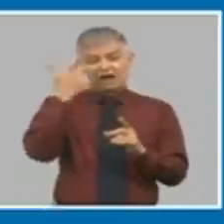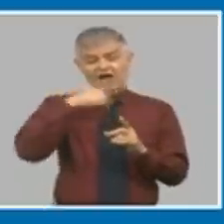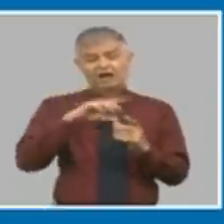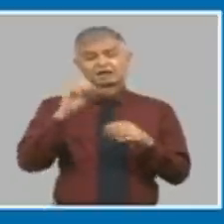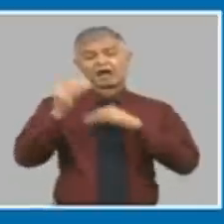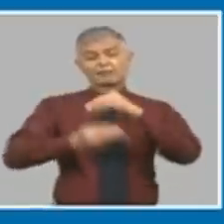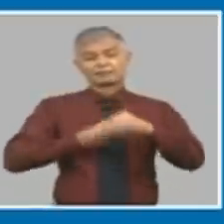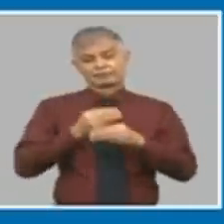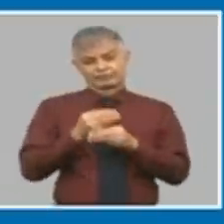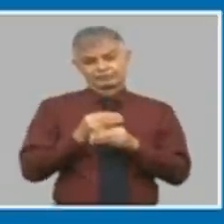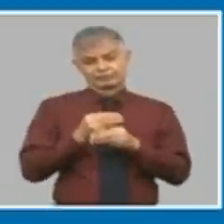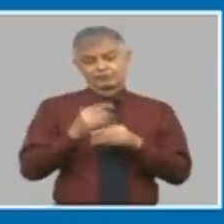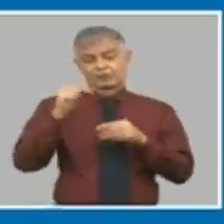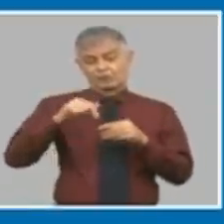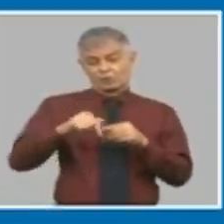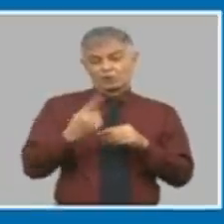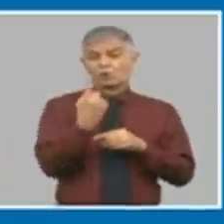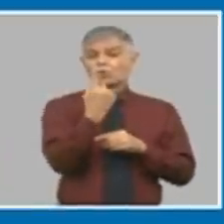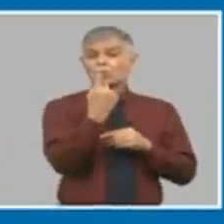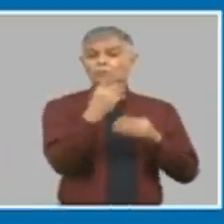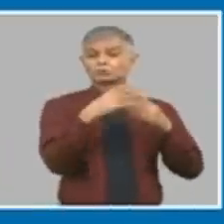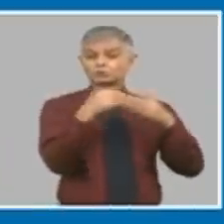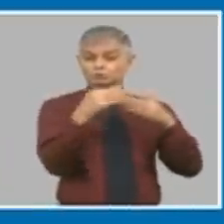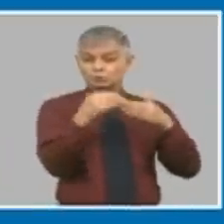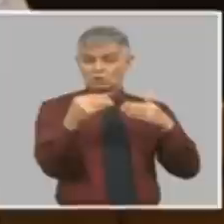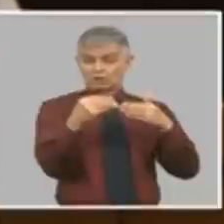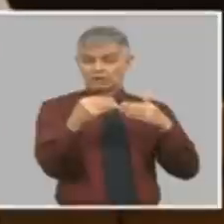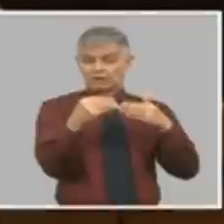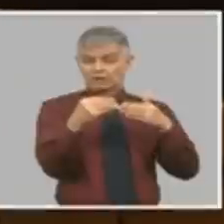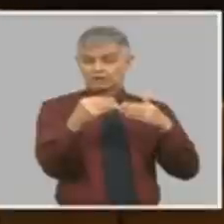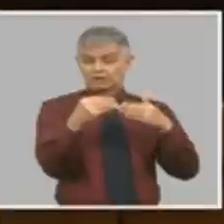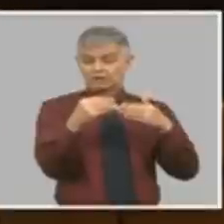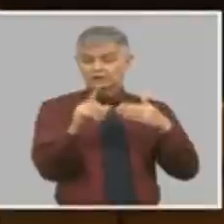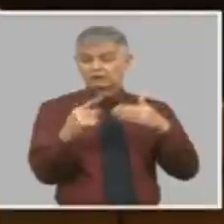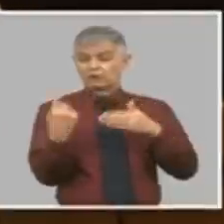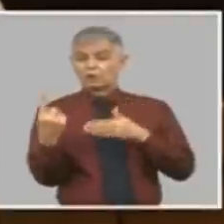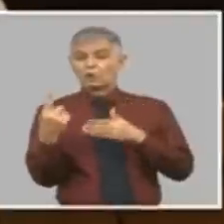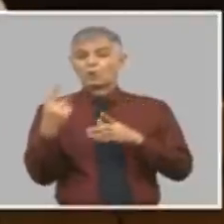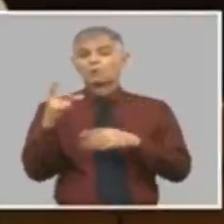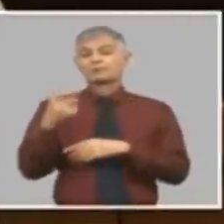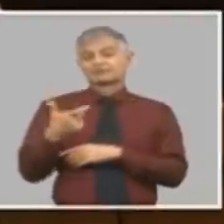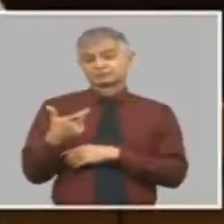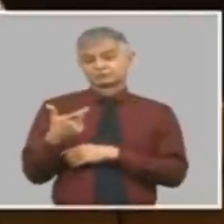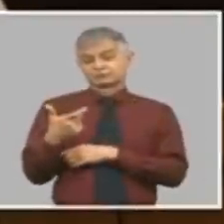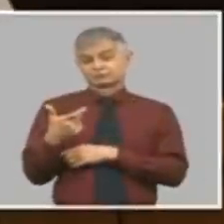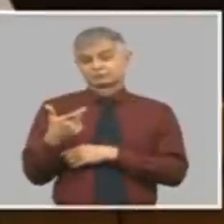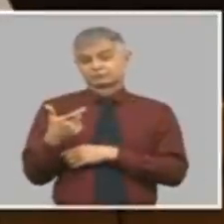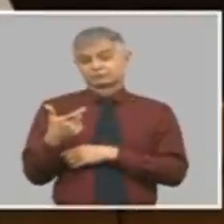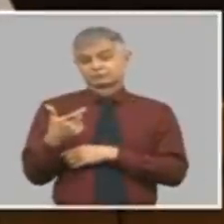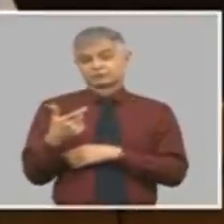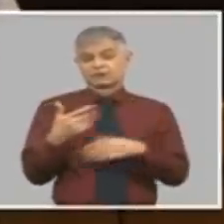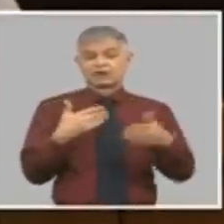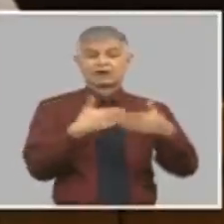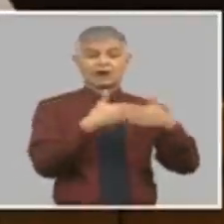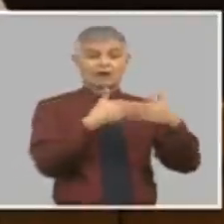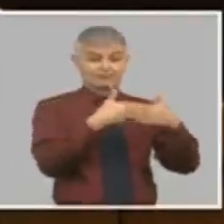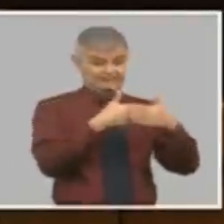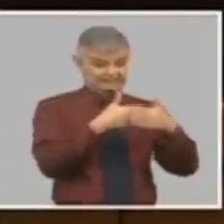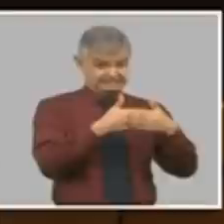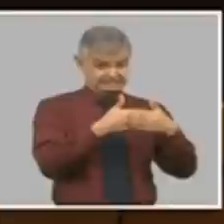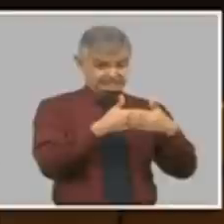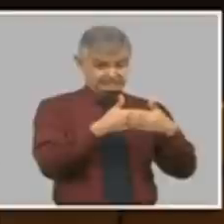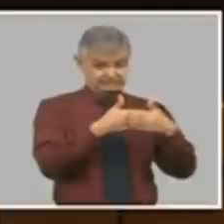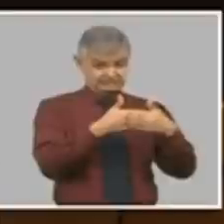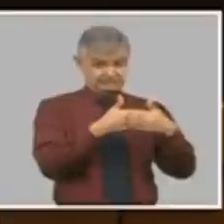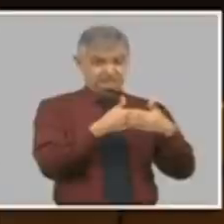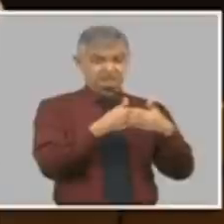las entidades ¿cuánto vale un dólar hoy en Cuba? un peso si ponemos un tipo cambio 20 en el sector de las entidades ¿cuánto